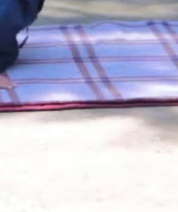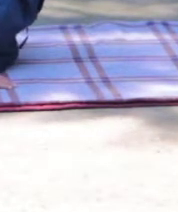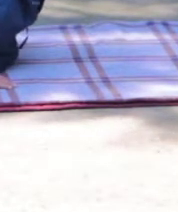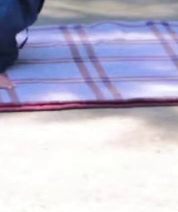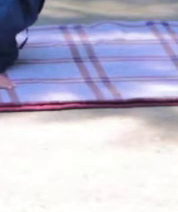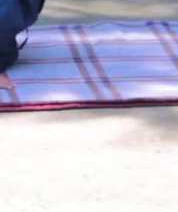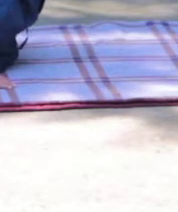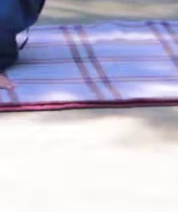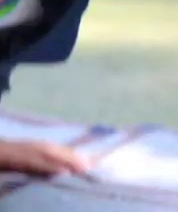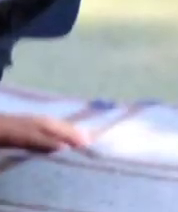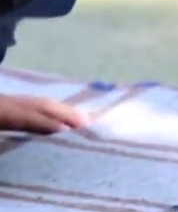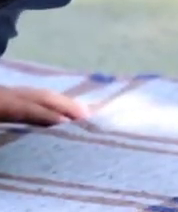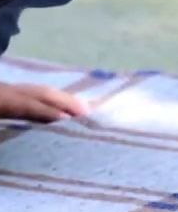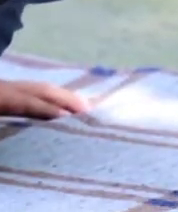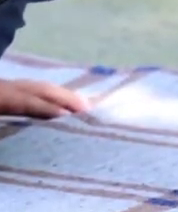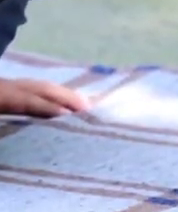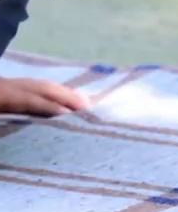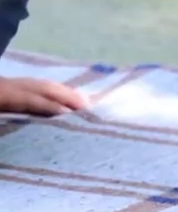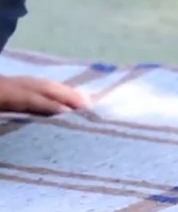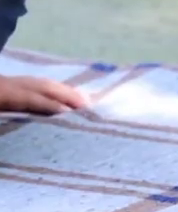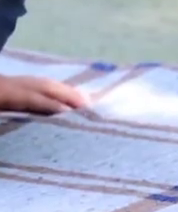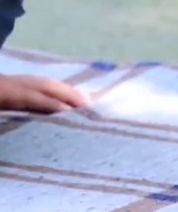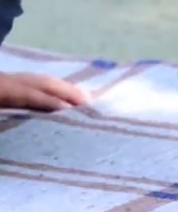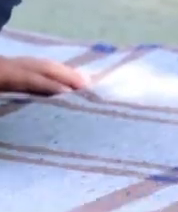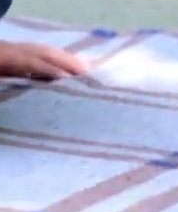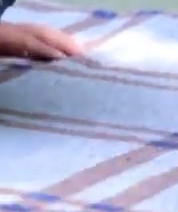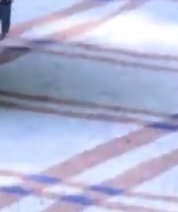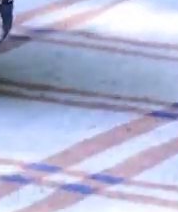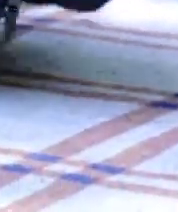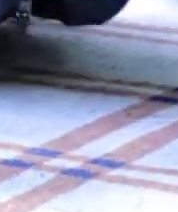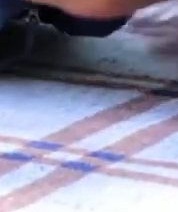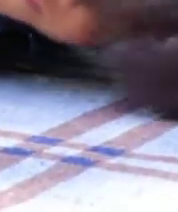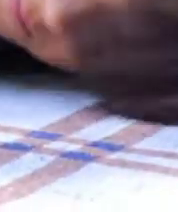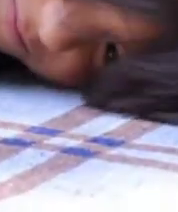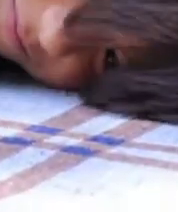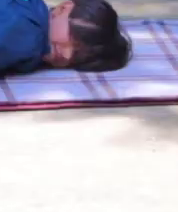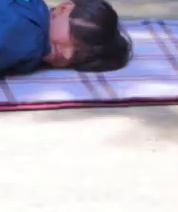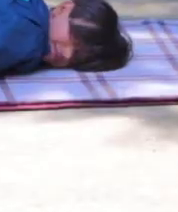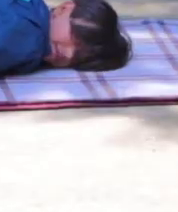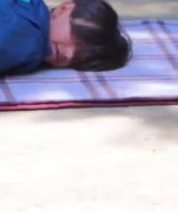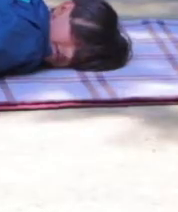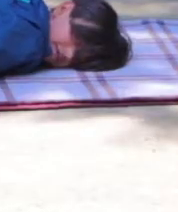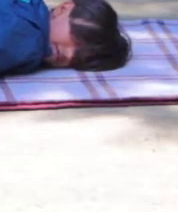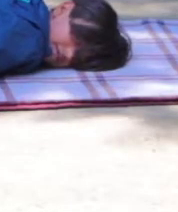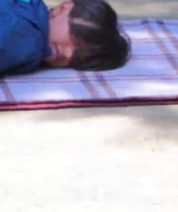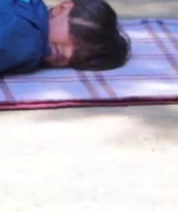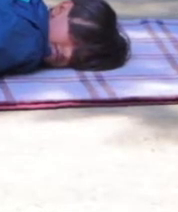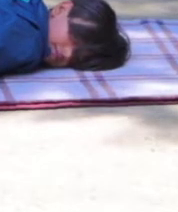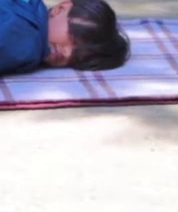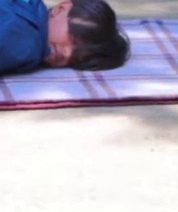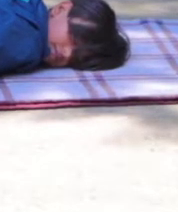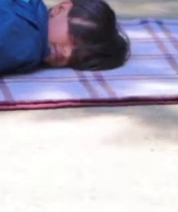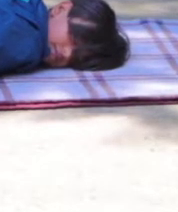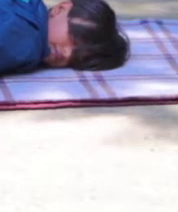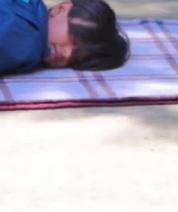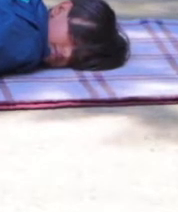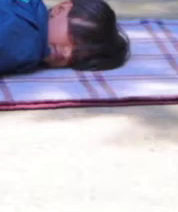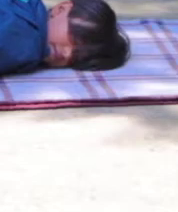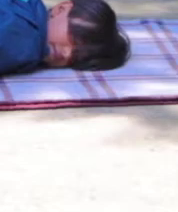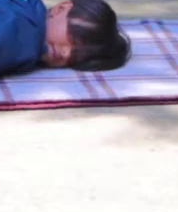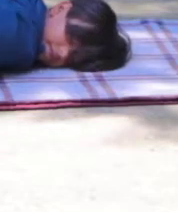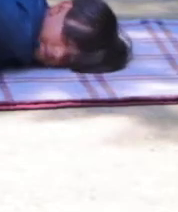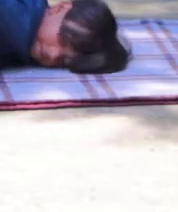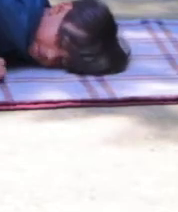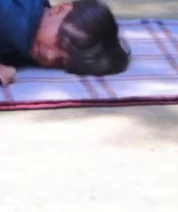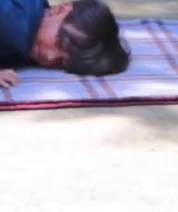Seguimos respirando. Nos acostamos totalmente para relajarnos. Respira. Nos preparamos